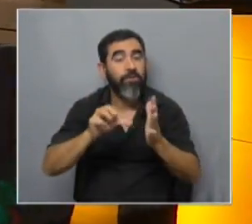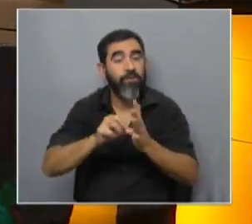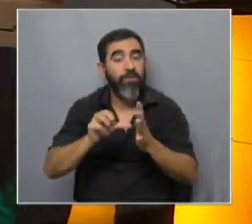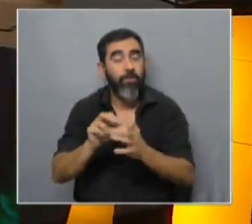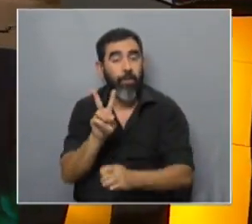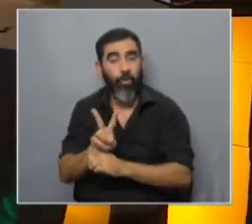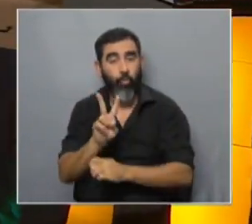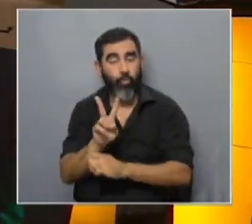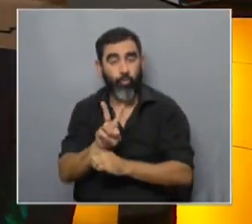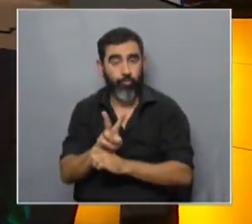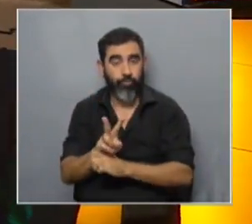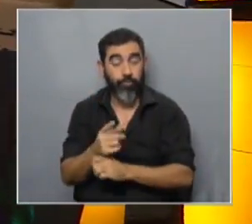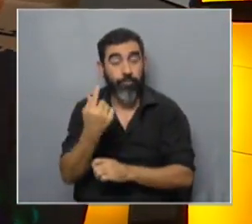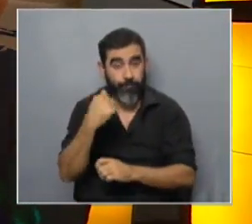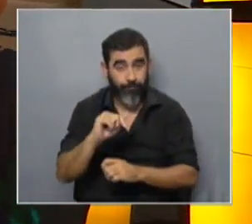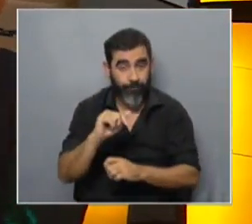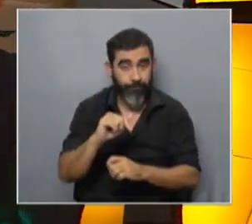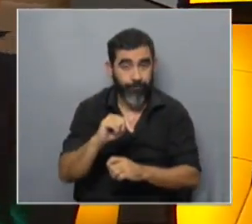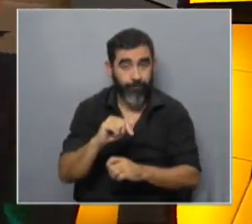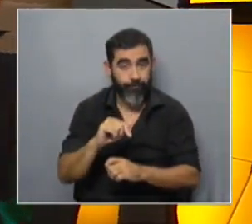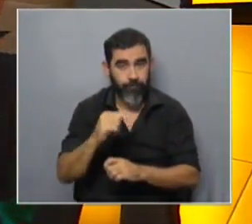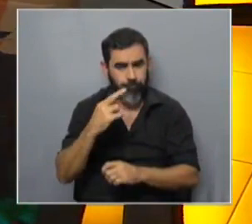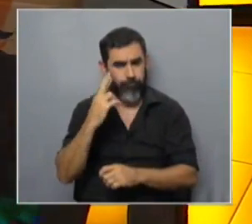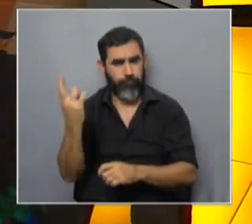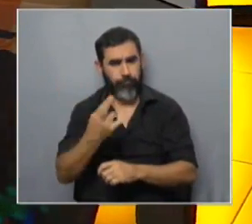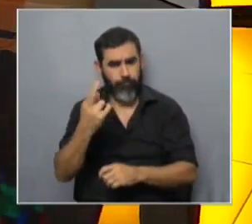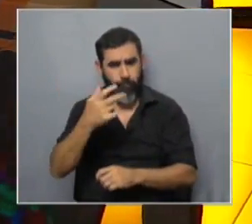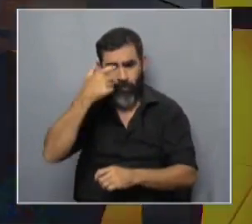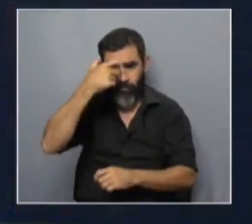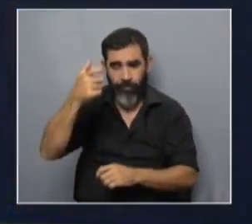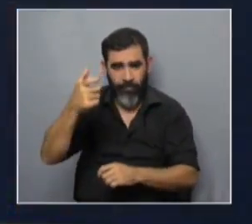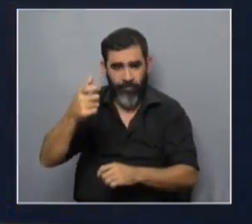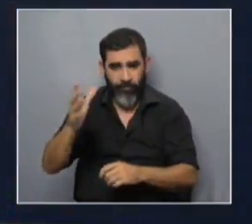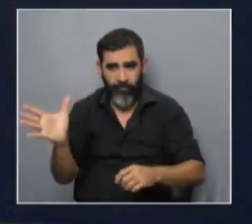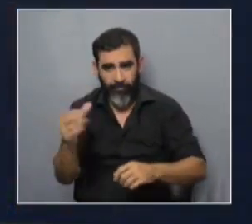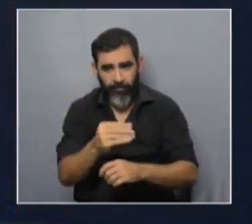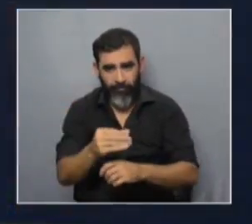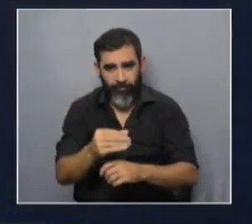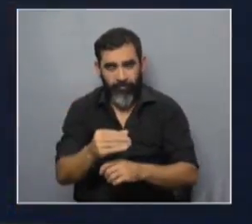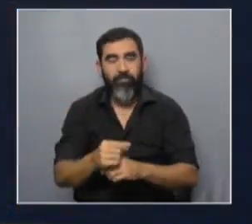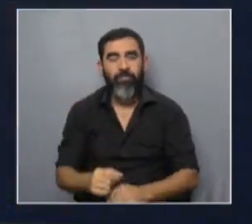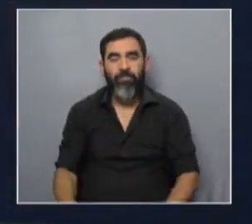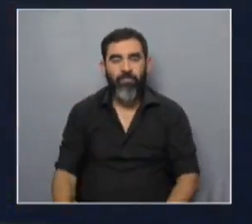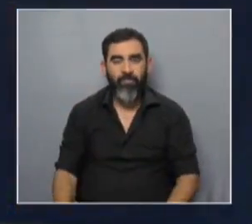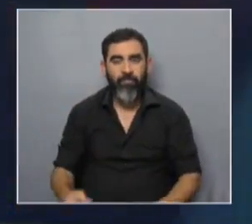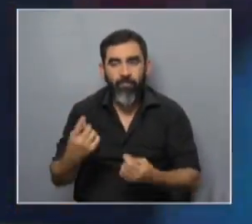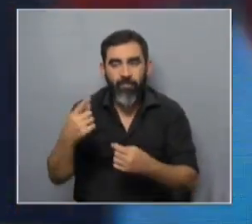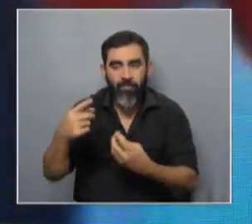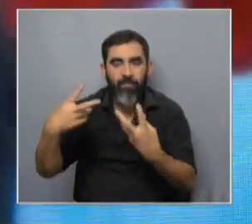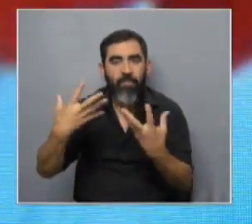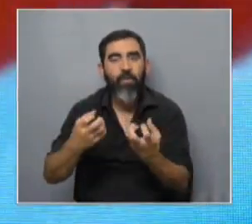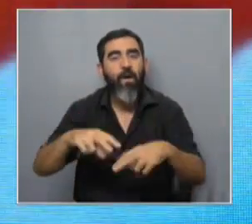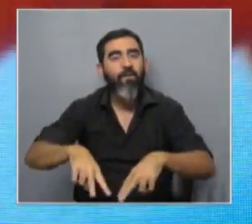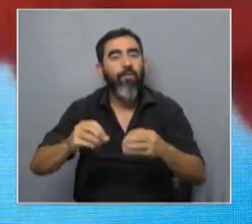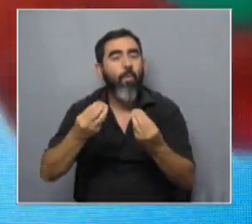inmunidad y por lo tanto que llamara la atención de la comunidad científica para que averiguaran cómo